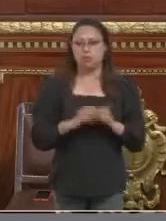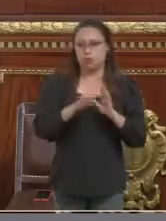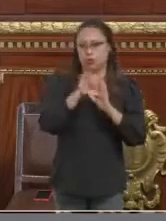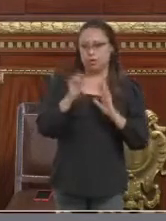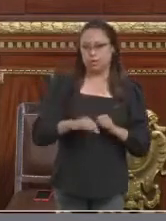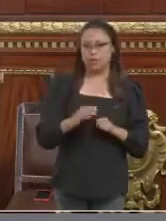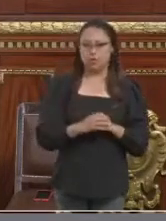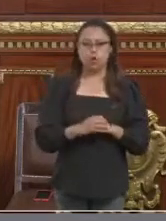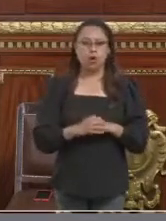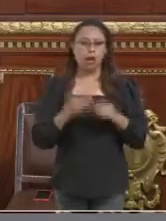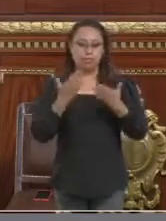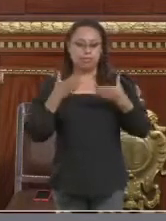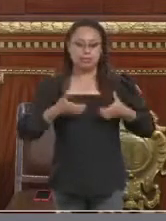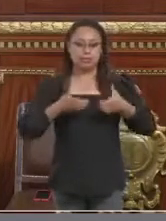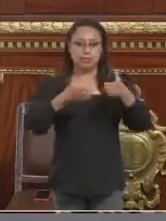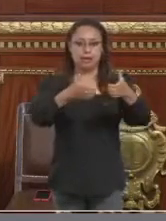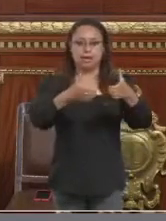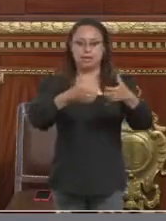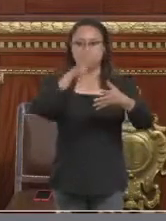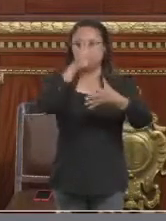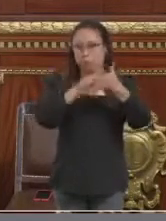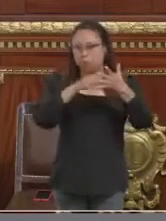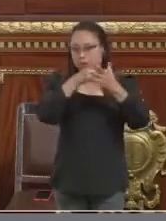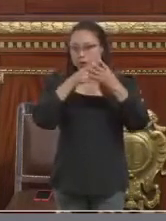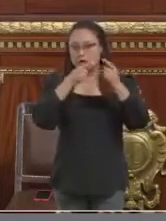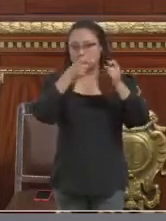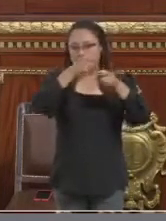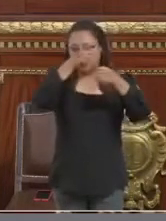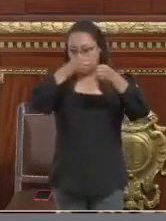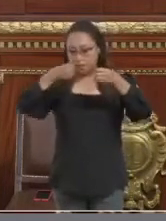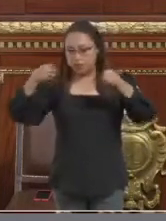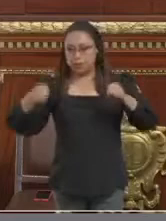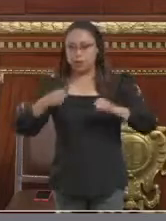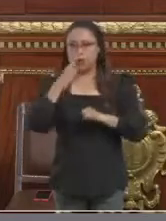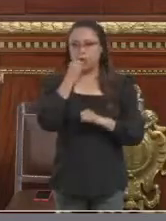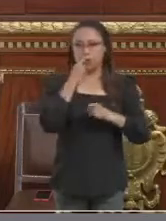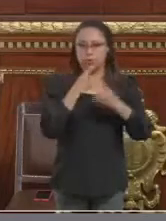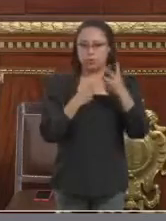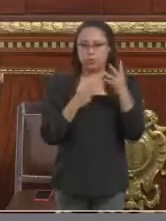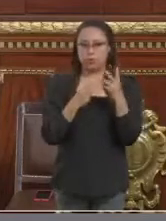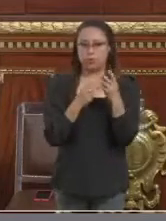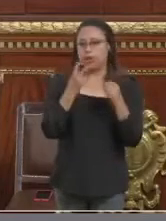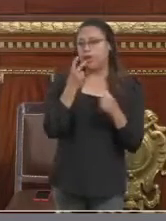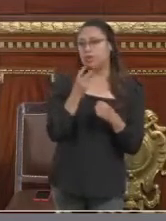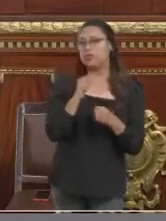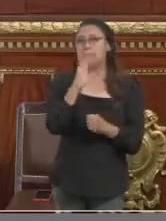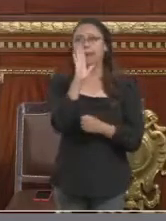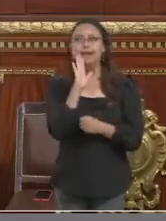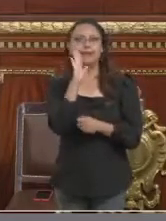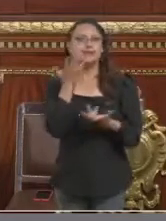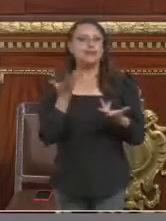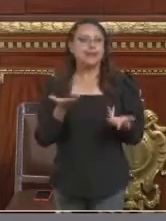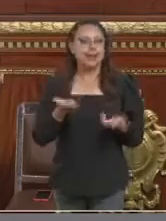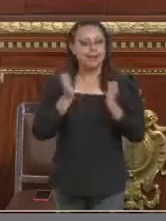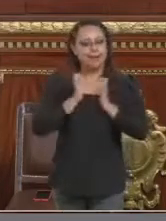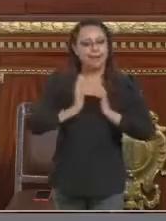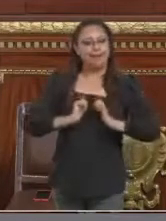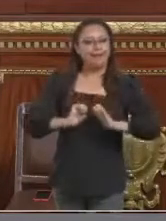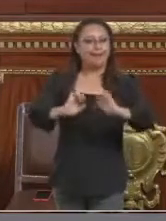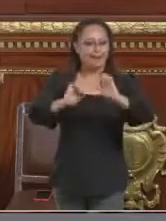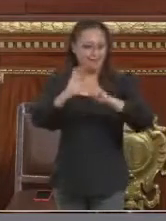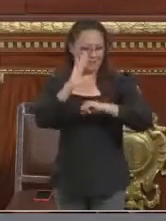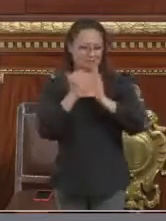con una reja y que tuviera un guardia de seguridad, se consideraba una cuestión de estatus, es decir, que subías de estatus,